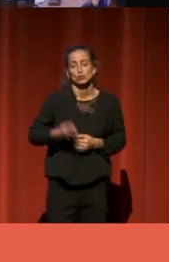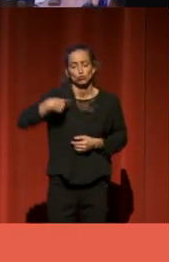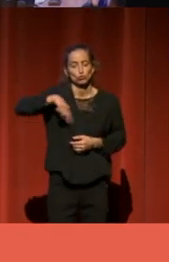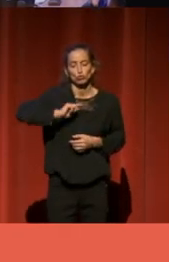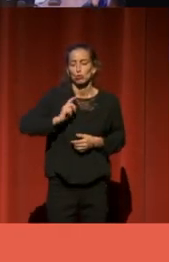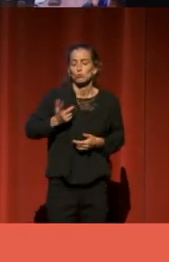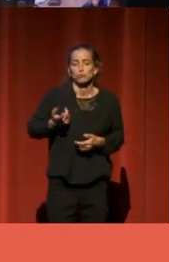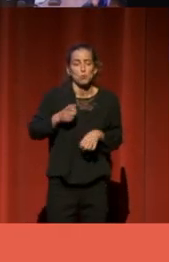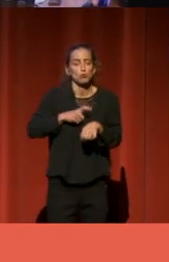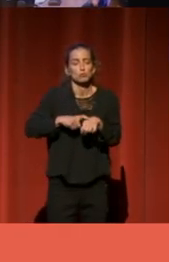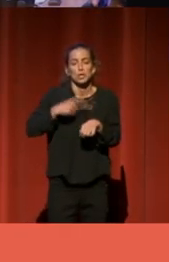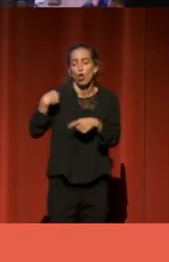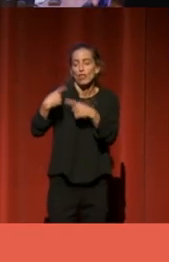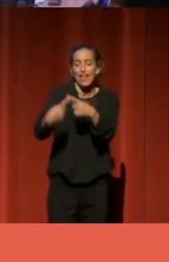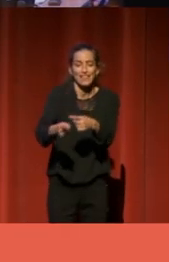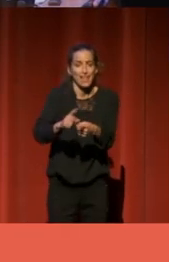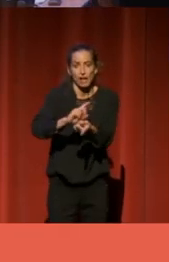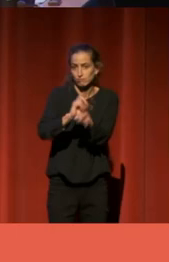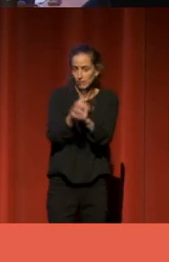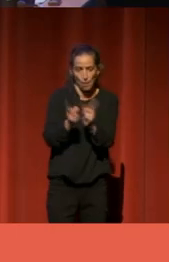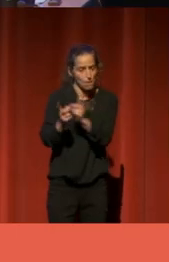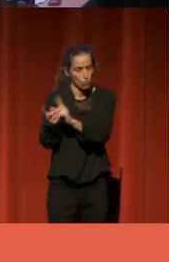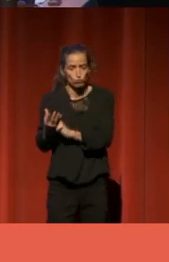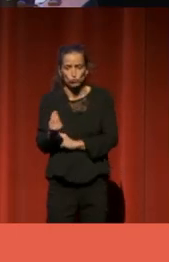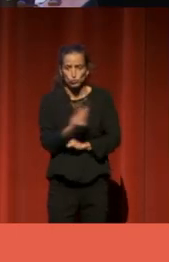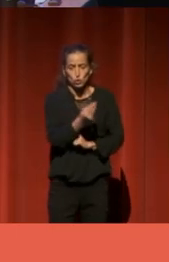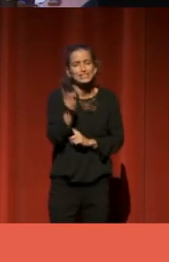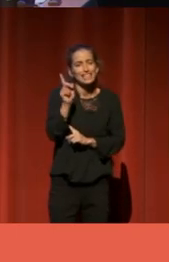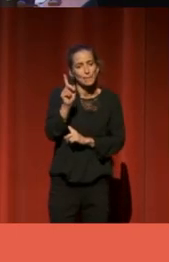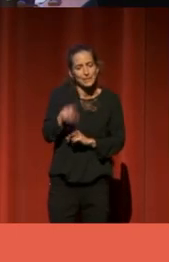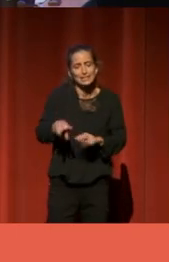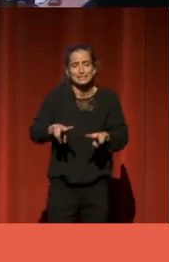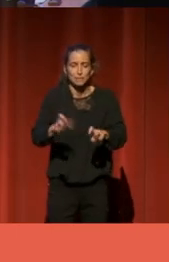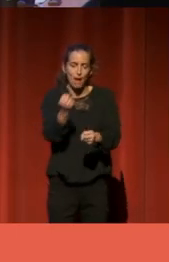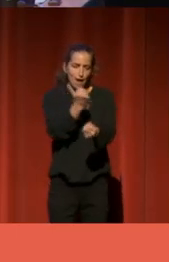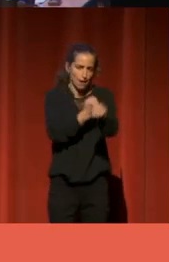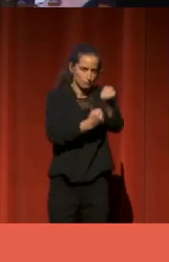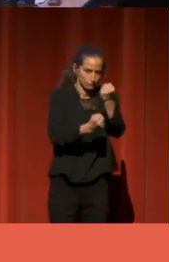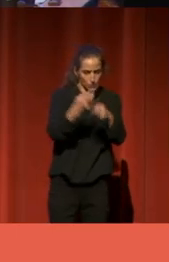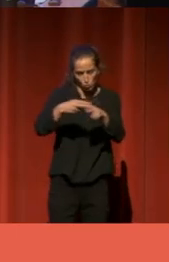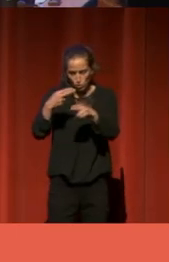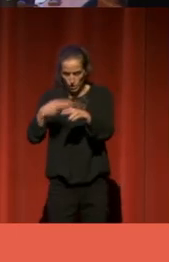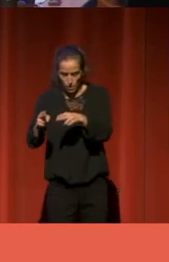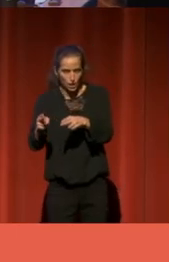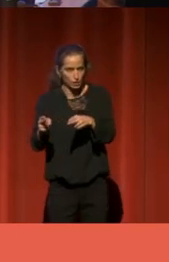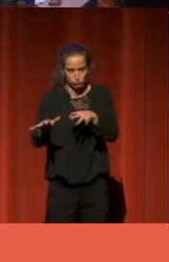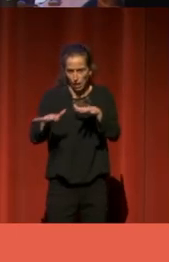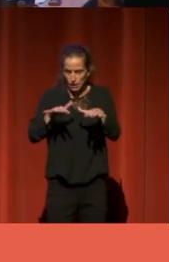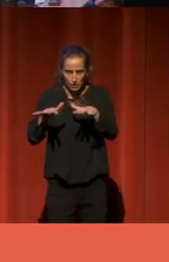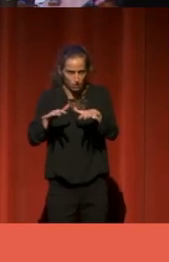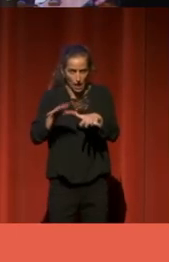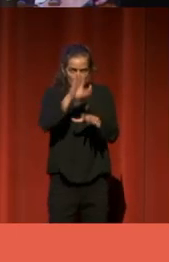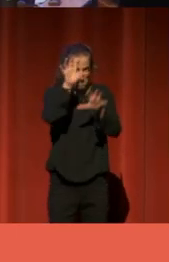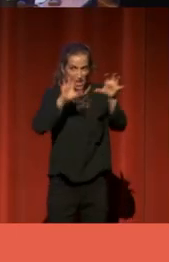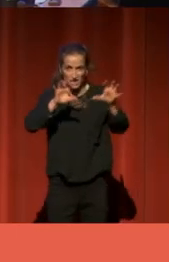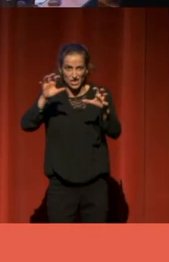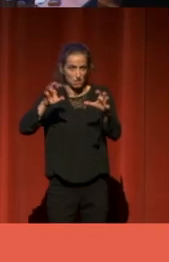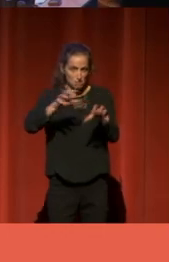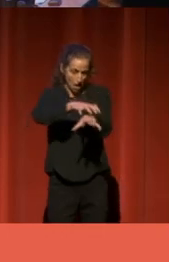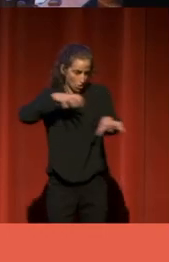sociales, sino que han influido en la actividad política y económica de la mayoría de los países.